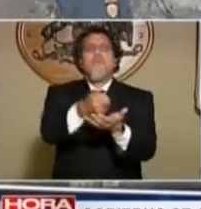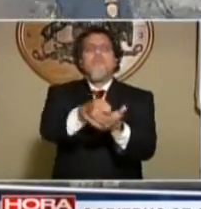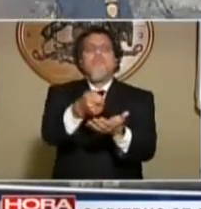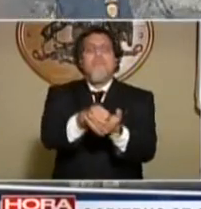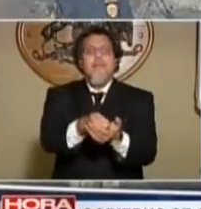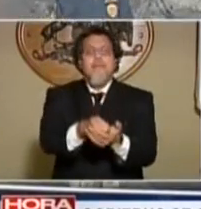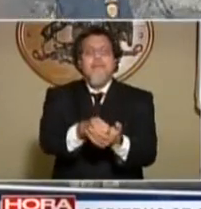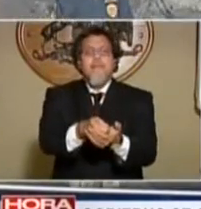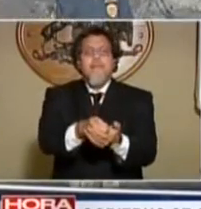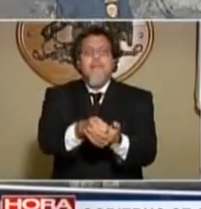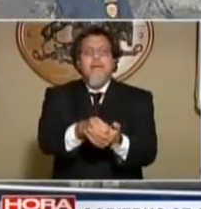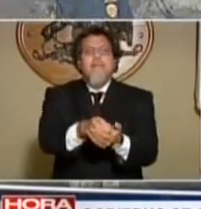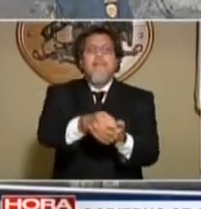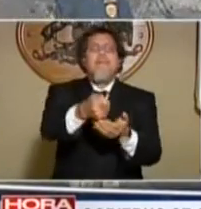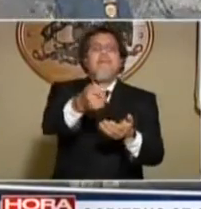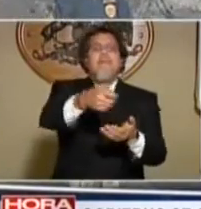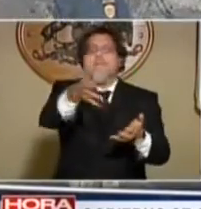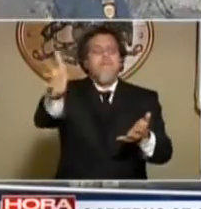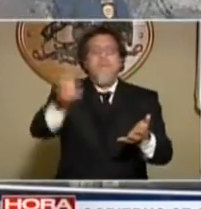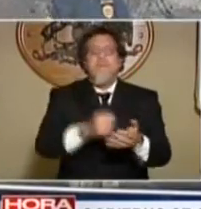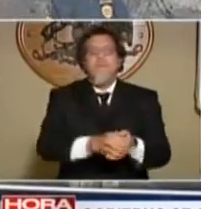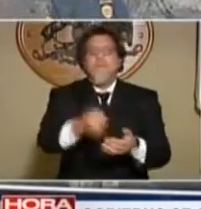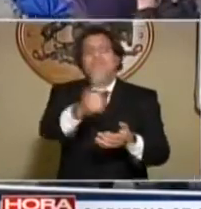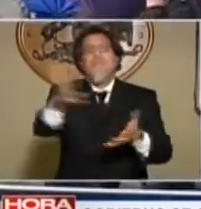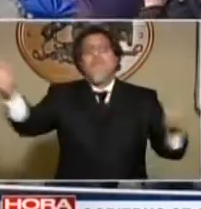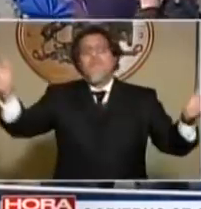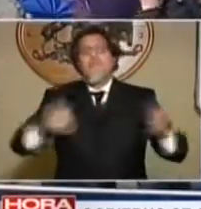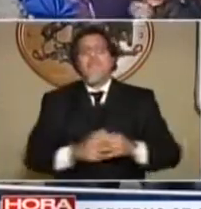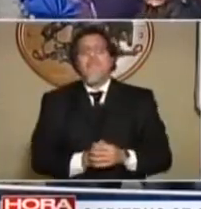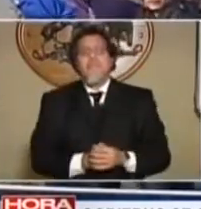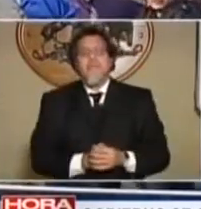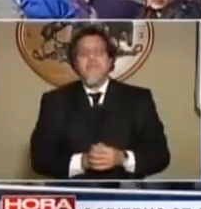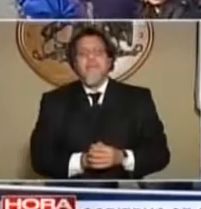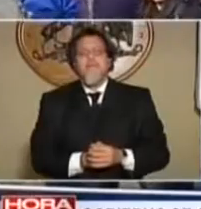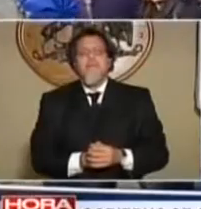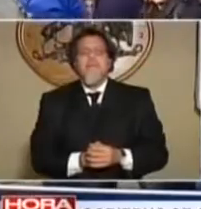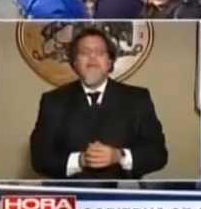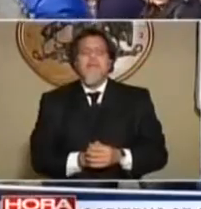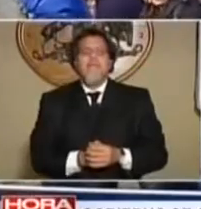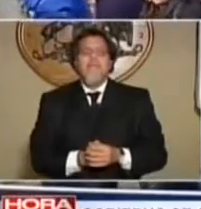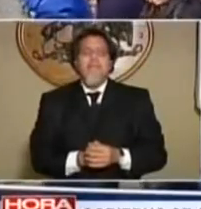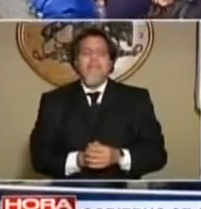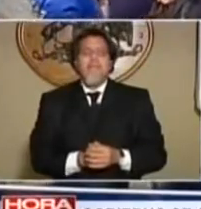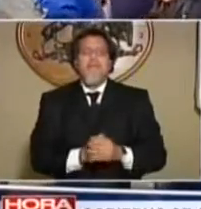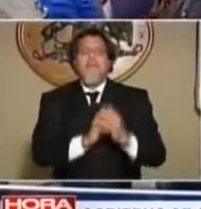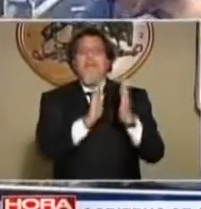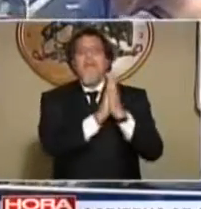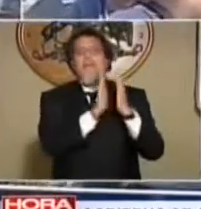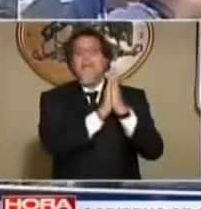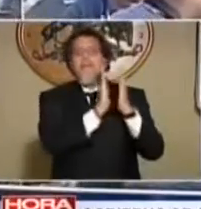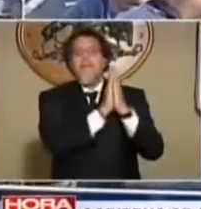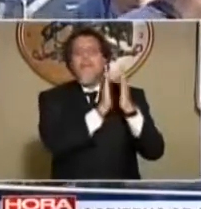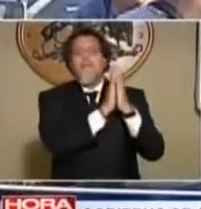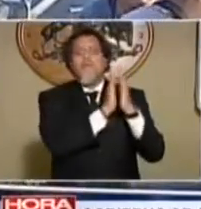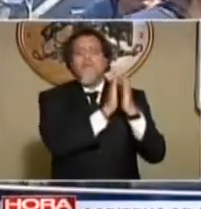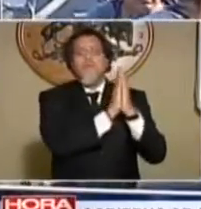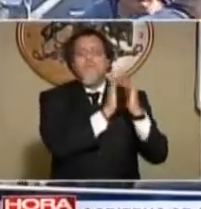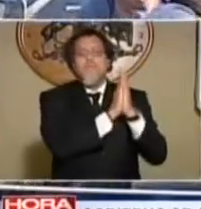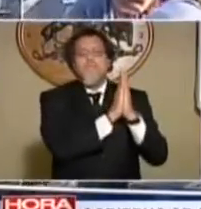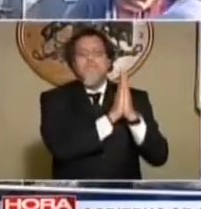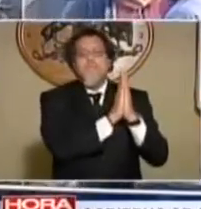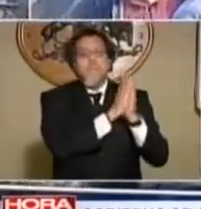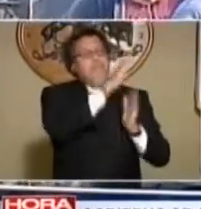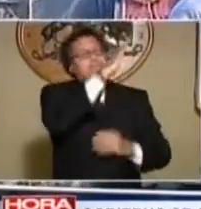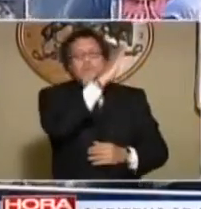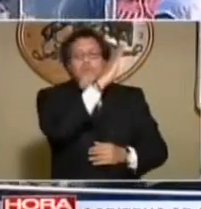cuando se dice un subsidio habitacional? Ya vamos a dar el invento, 30 UF por casa. Bueno, pero las casas Valparaíso hay que ponerle muros de